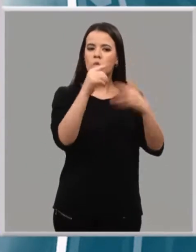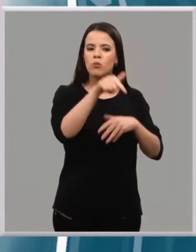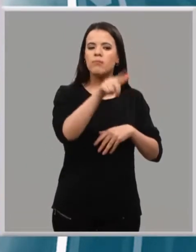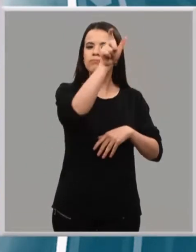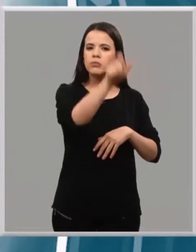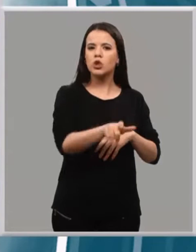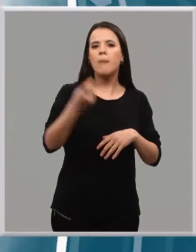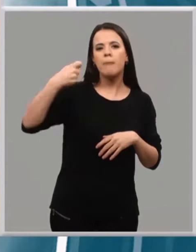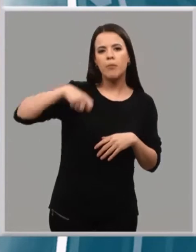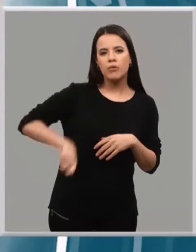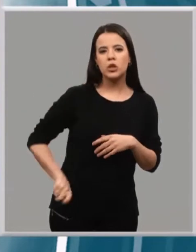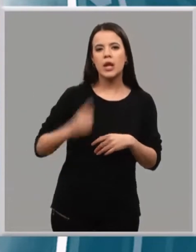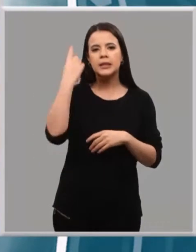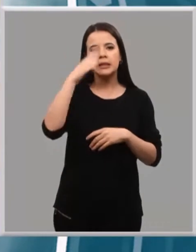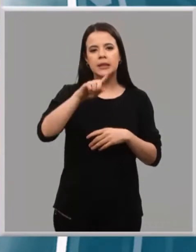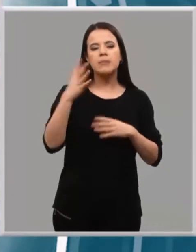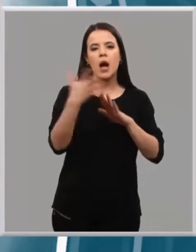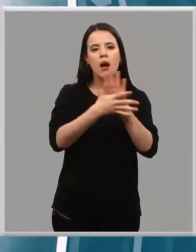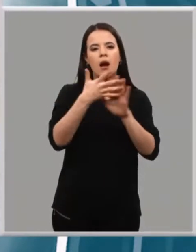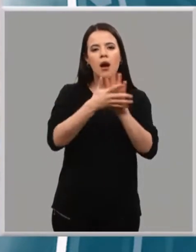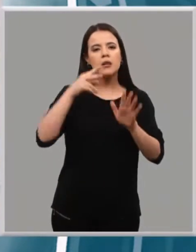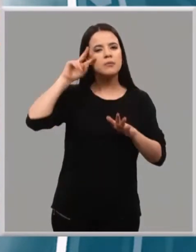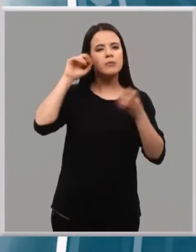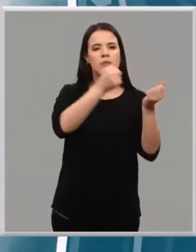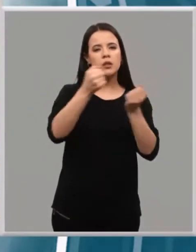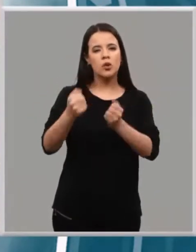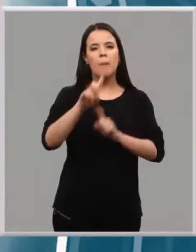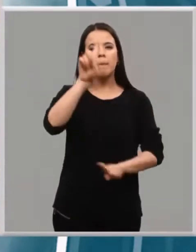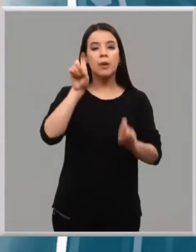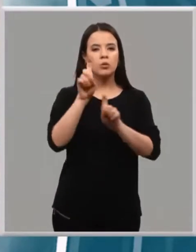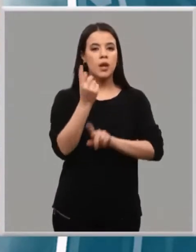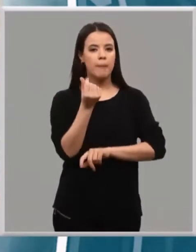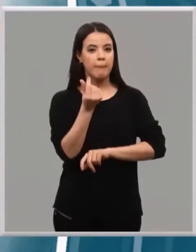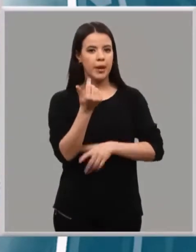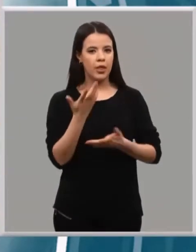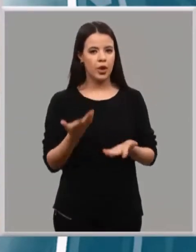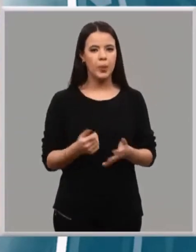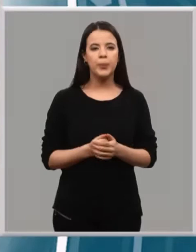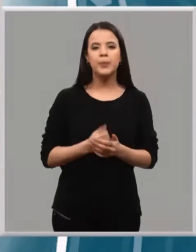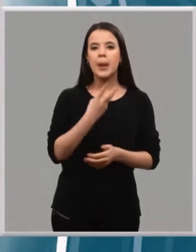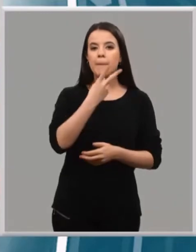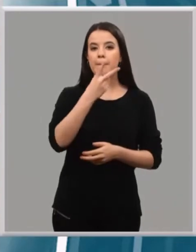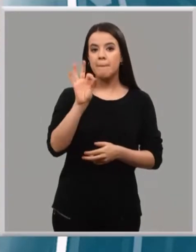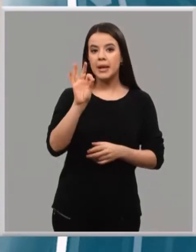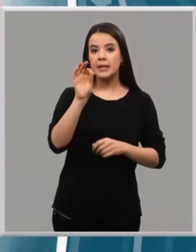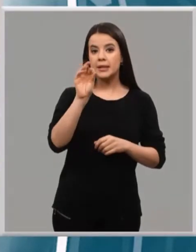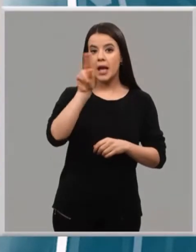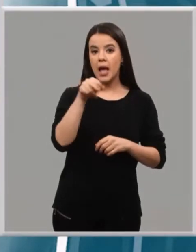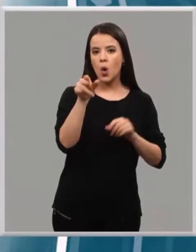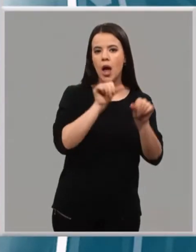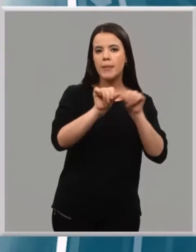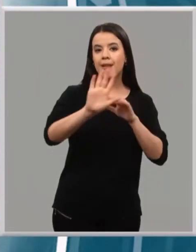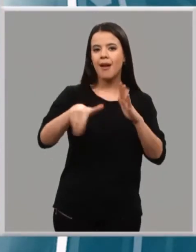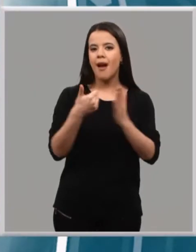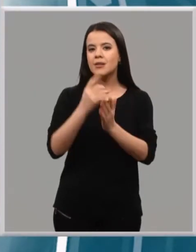profesional, que sepa de lo que nos está hablando. La gran pregunta, ¿precio? A partir de los 20 euros hasta los